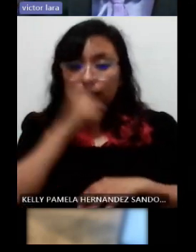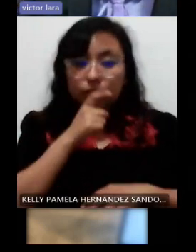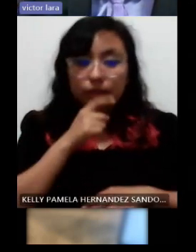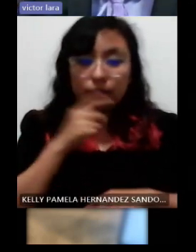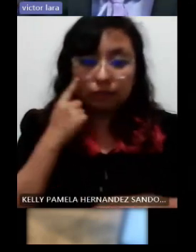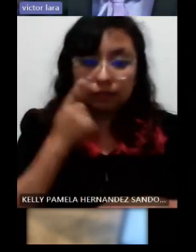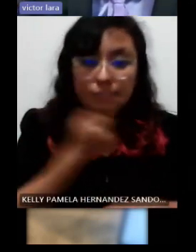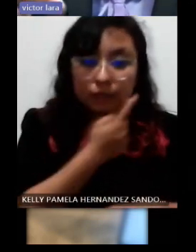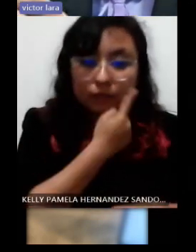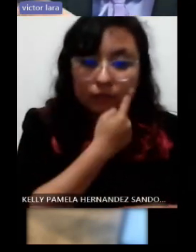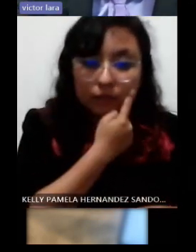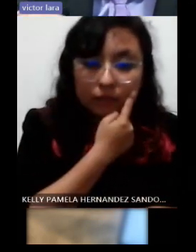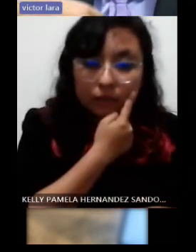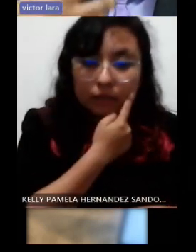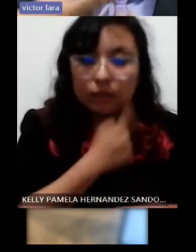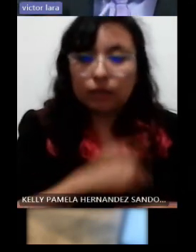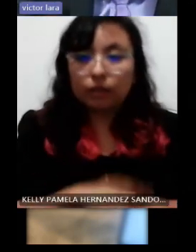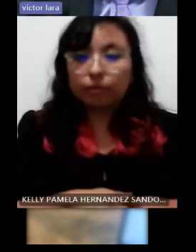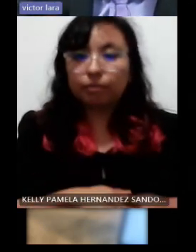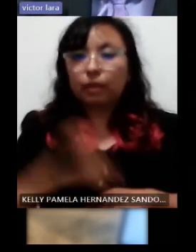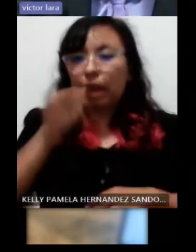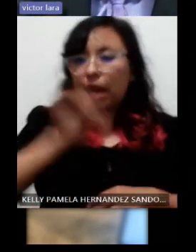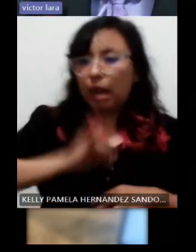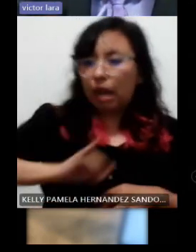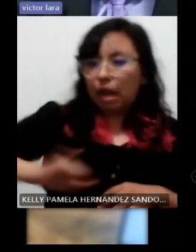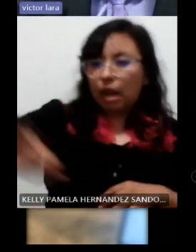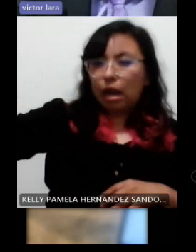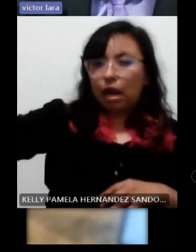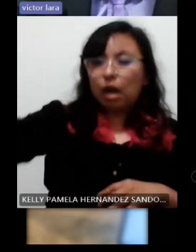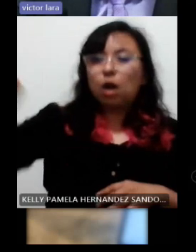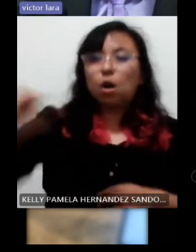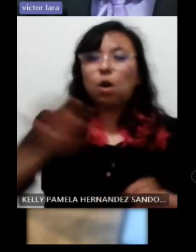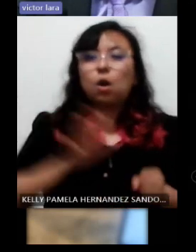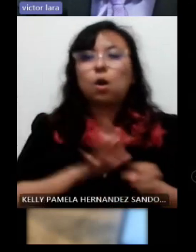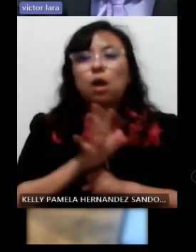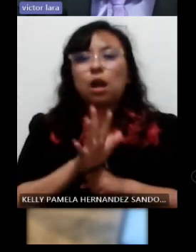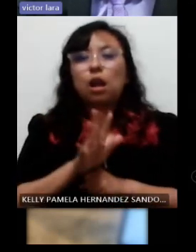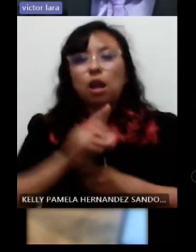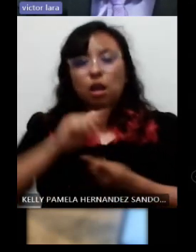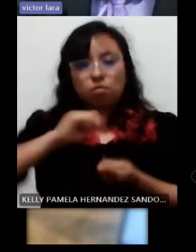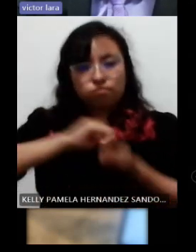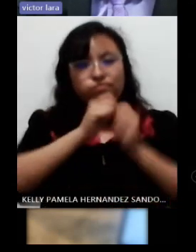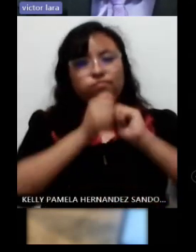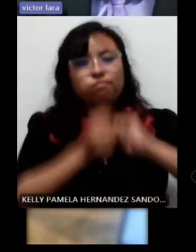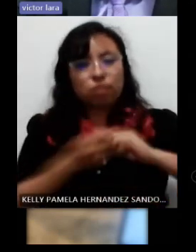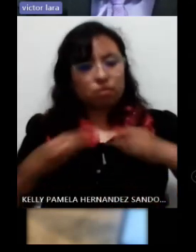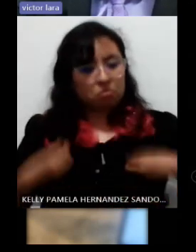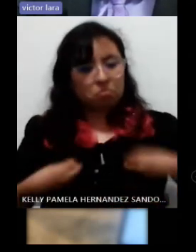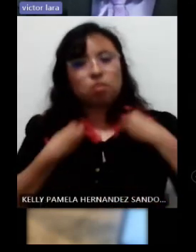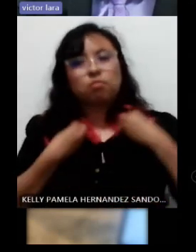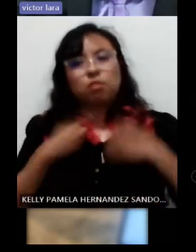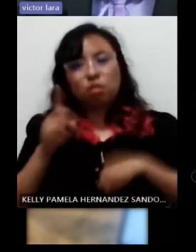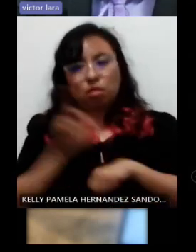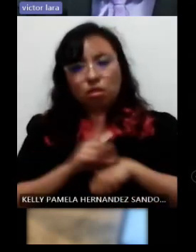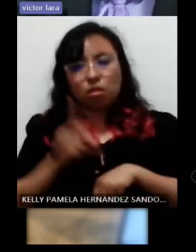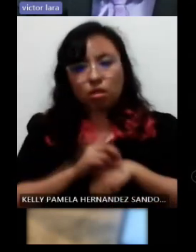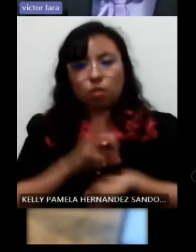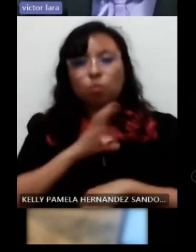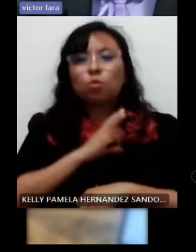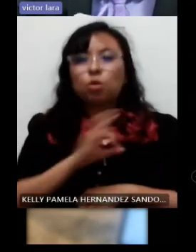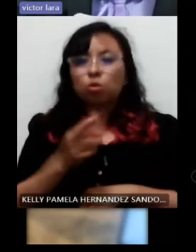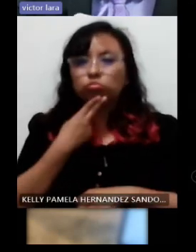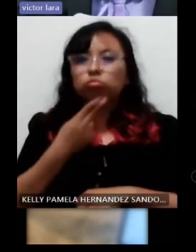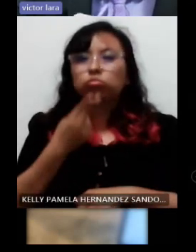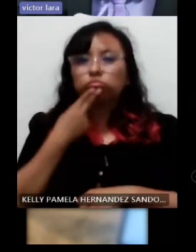distinguir hacia lo lejos lo que se va a traducir en su vida diaria como que ella puede utilizar el telescopio